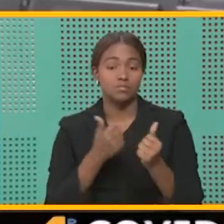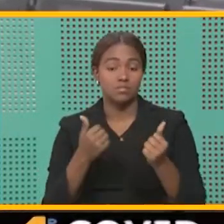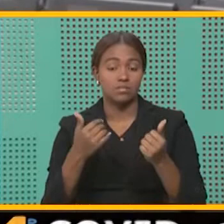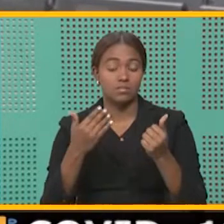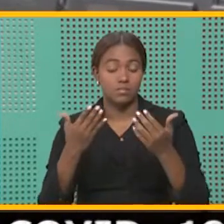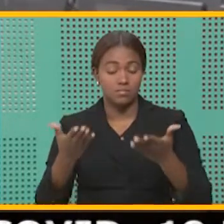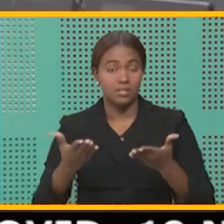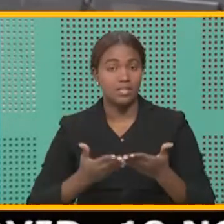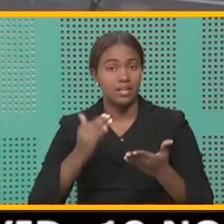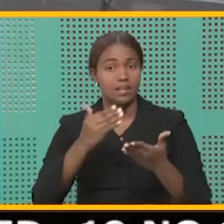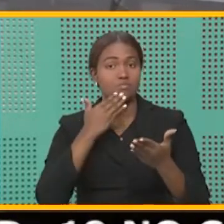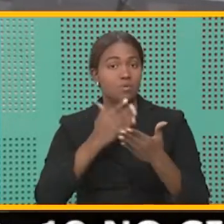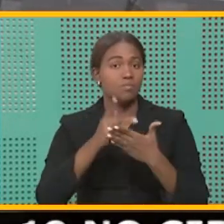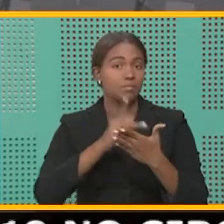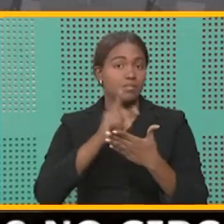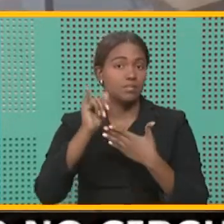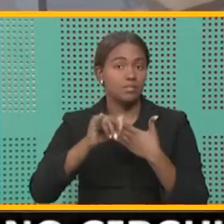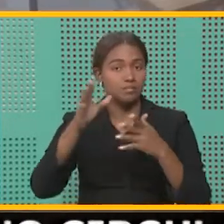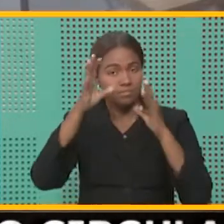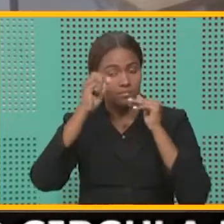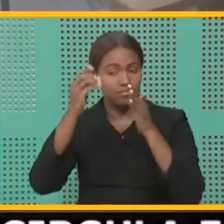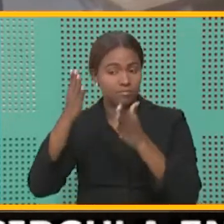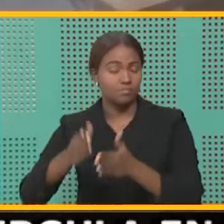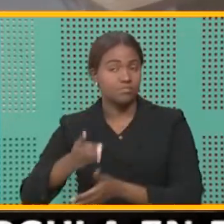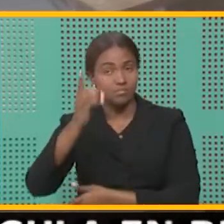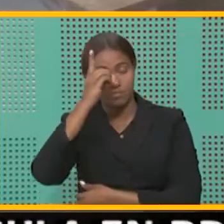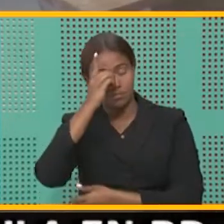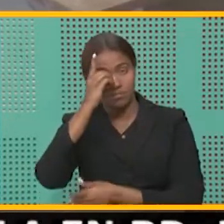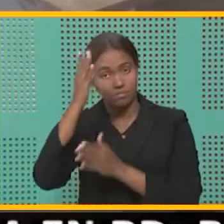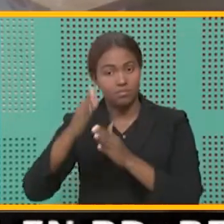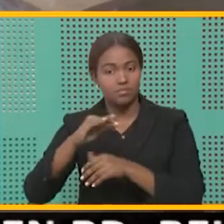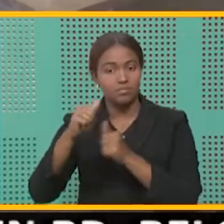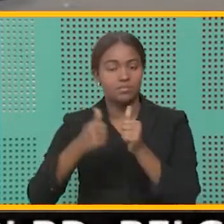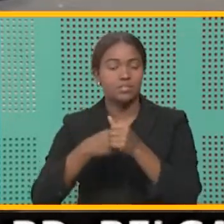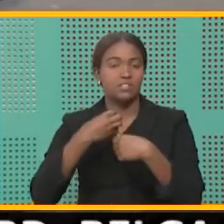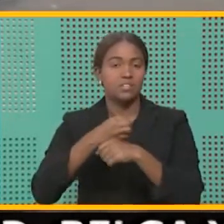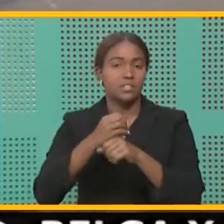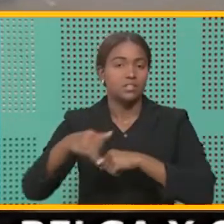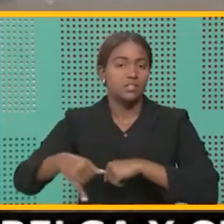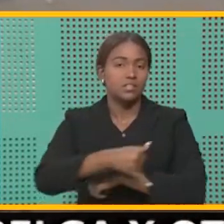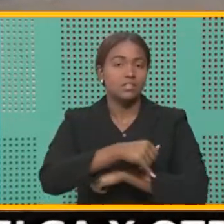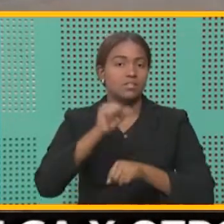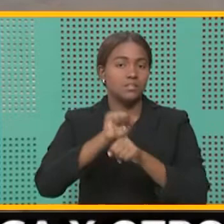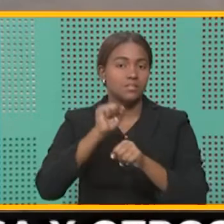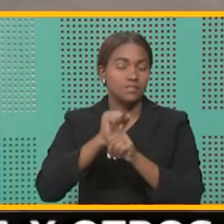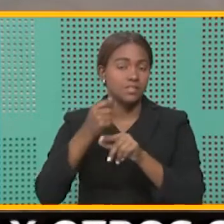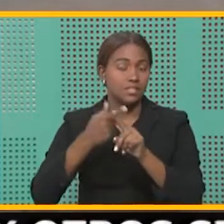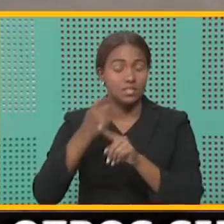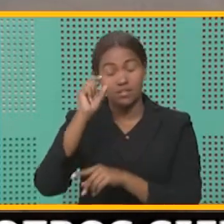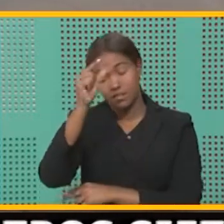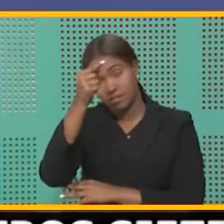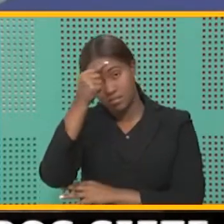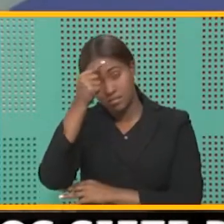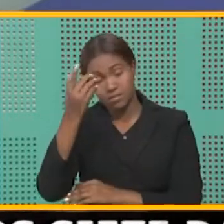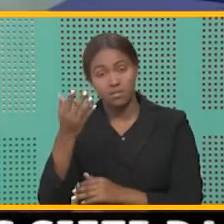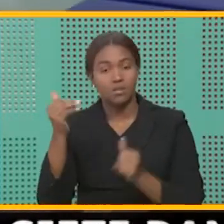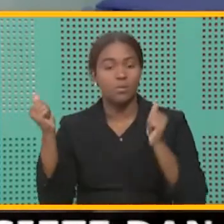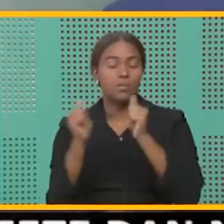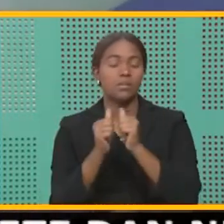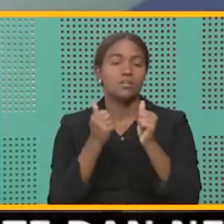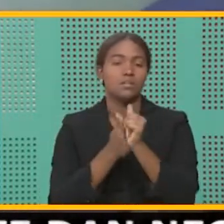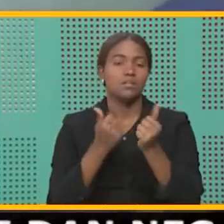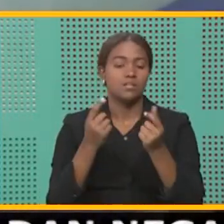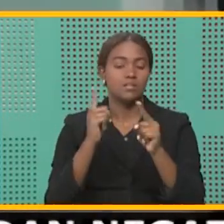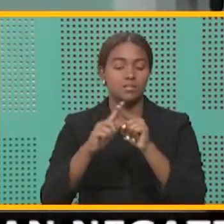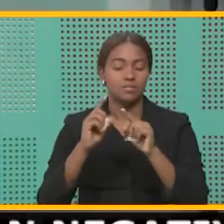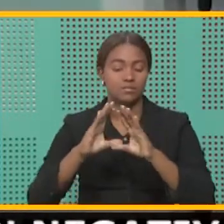de este gran proyecto del presidente Danilo Medina, a través de la Oficina de Ingenieros Supervisores de Obras del Estado, de la Compañía, de